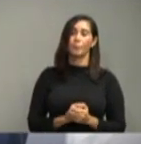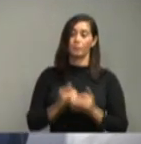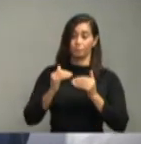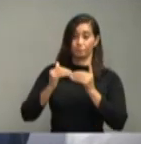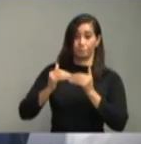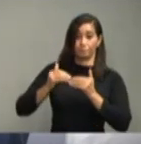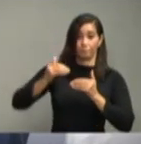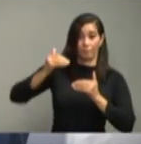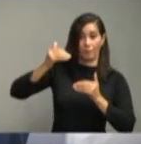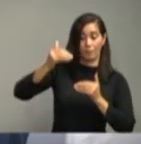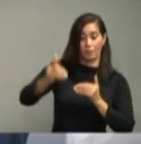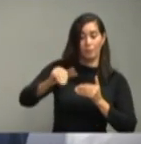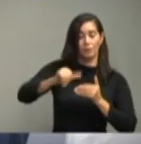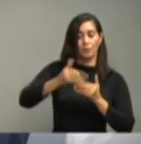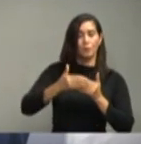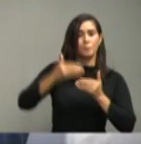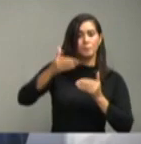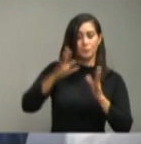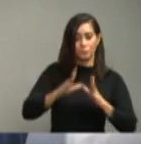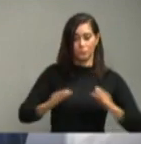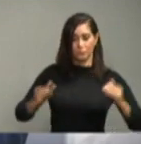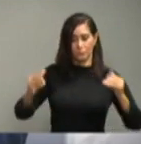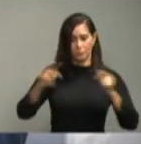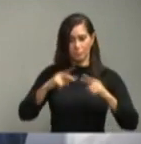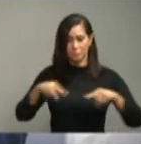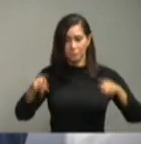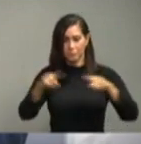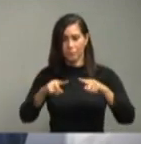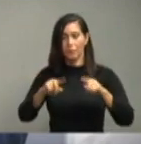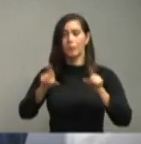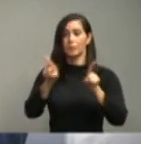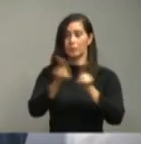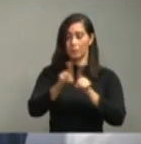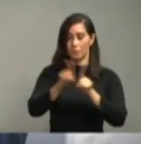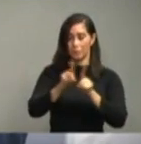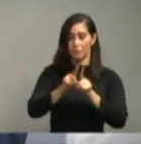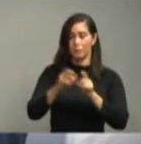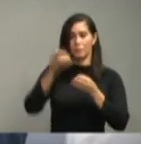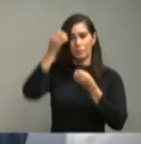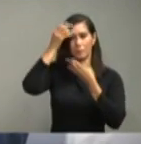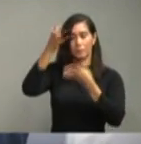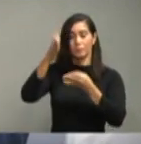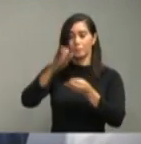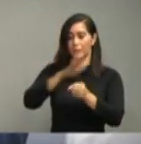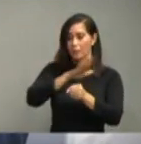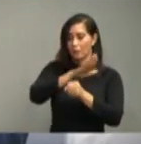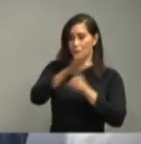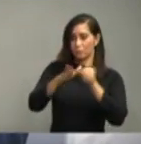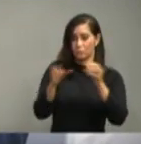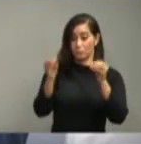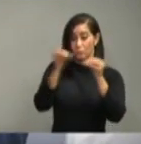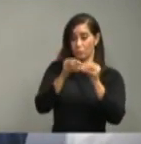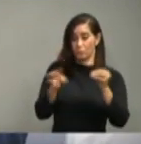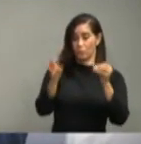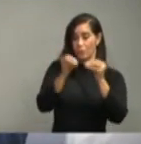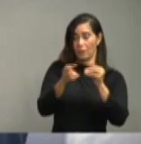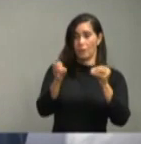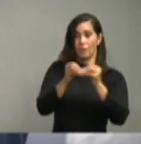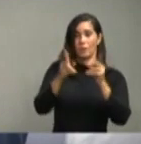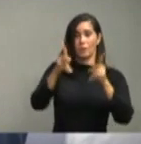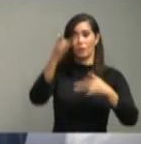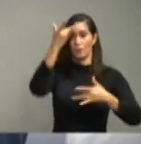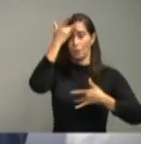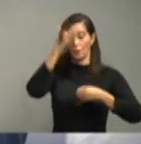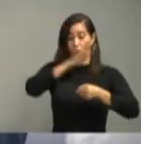próximo esquema, estarán ustedes recibiendo el total de pruebas que se están realizando en el país,